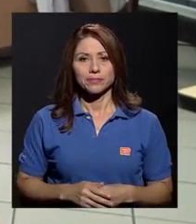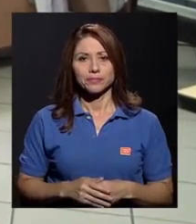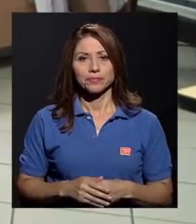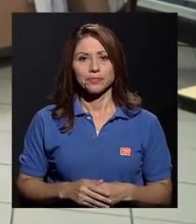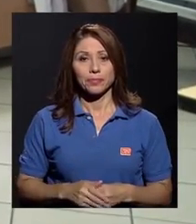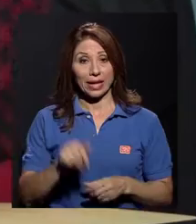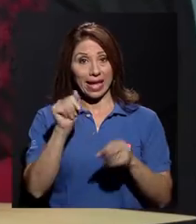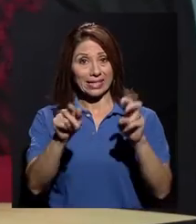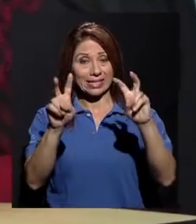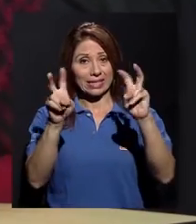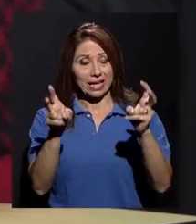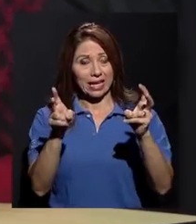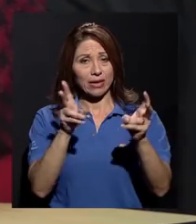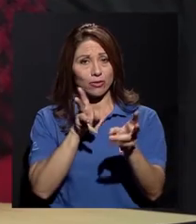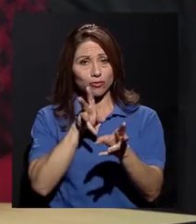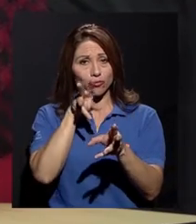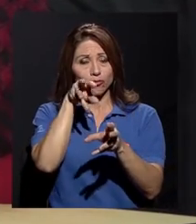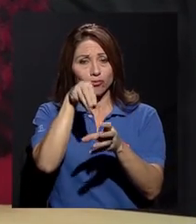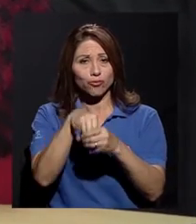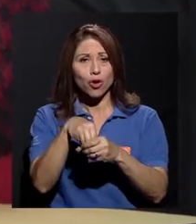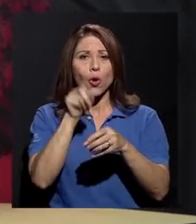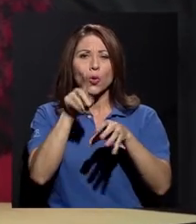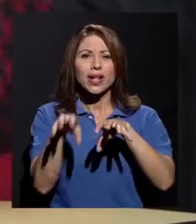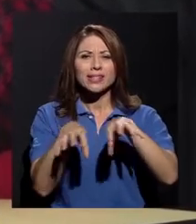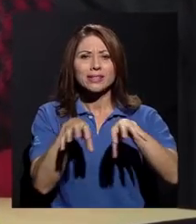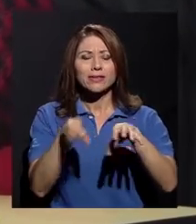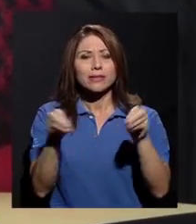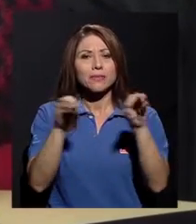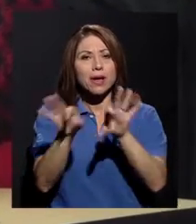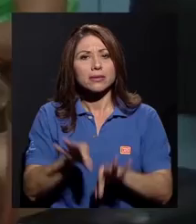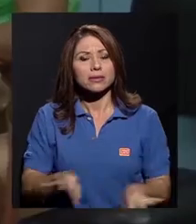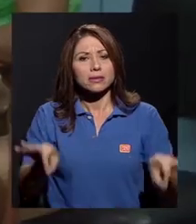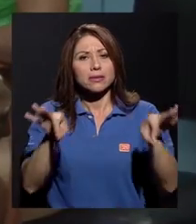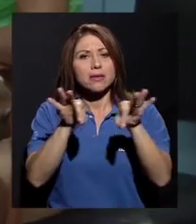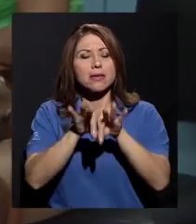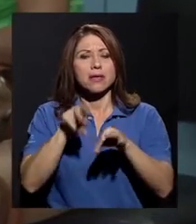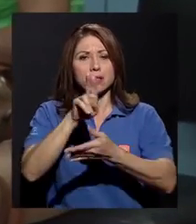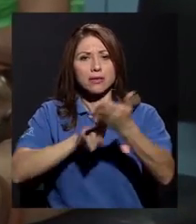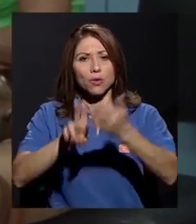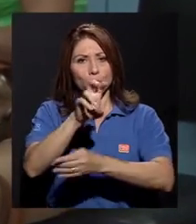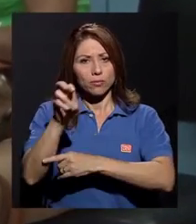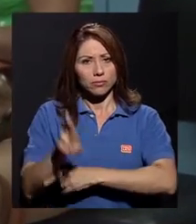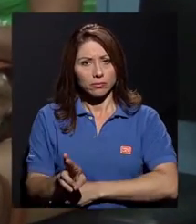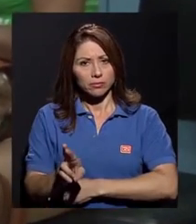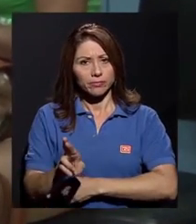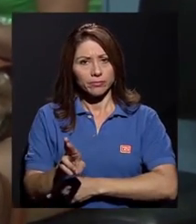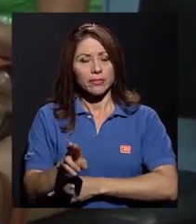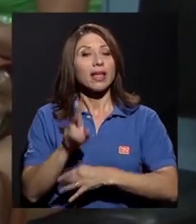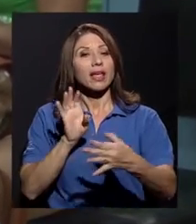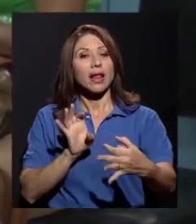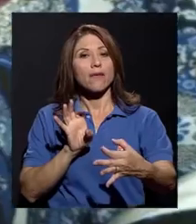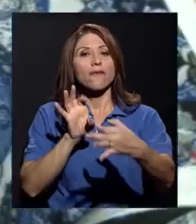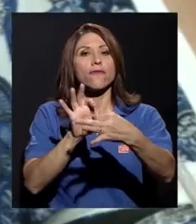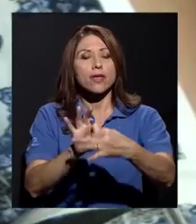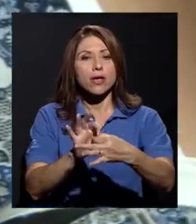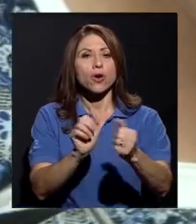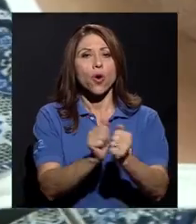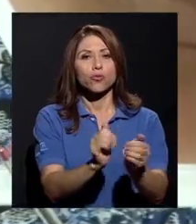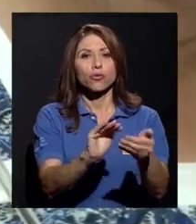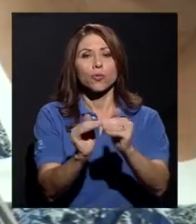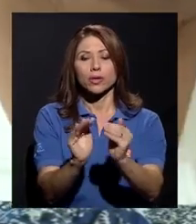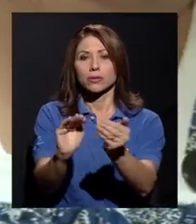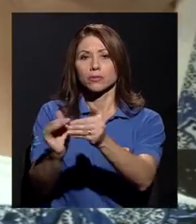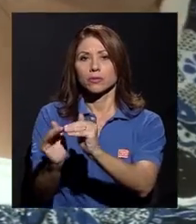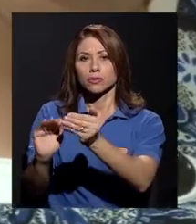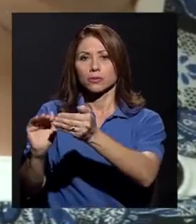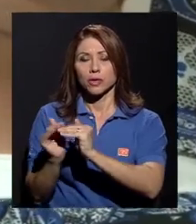Este eje forma parte de una de las actividades más importantes de la Universidad de Costa Rica, que la vincula con las comunidades y